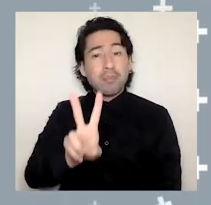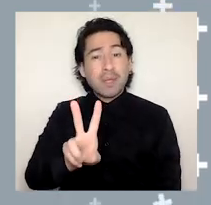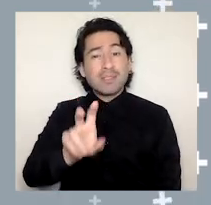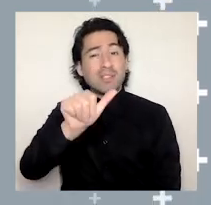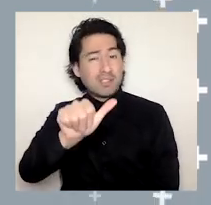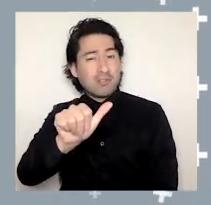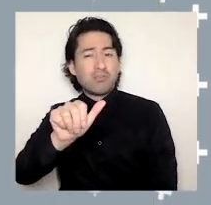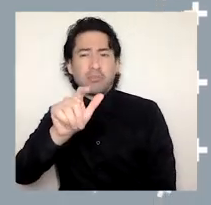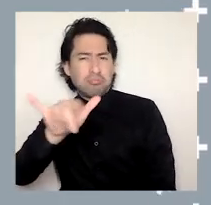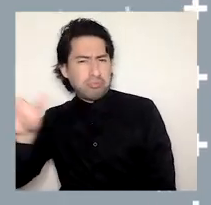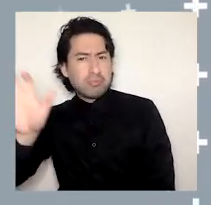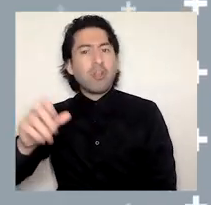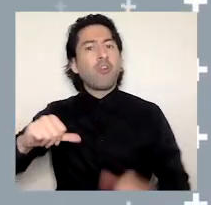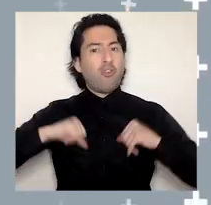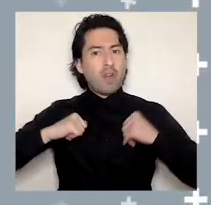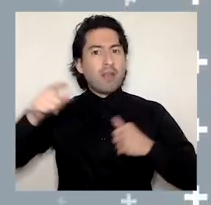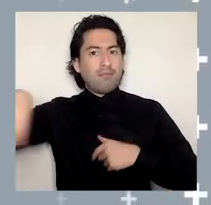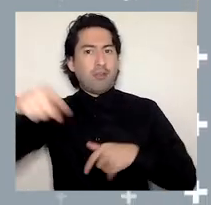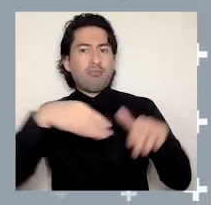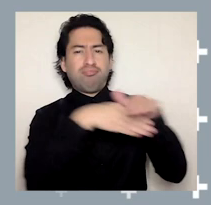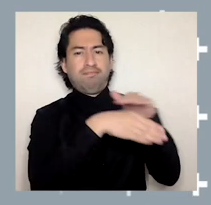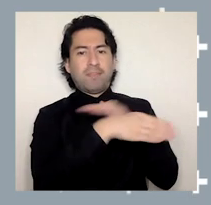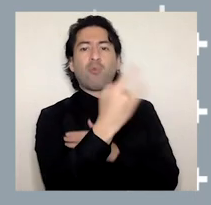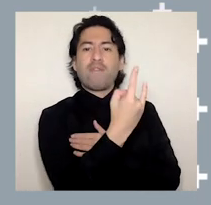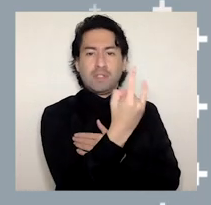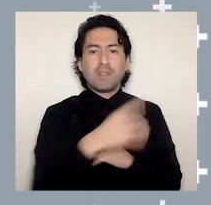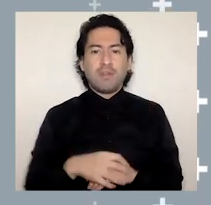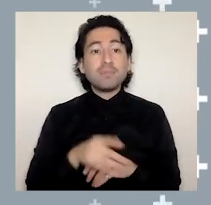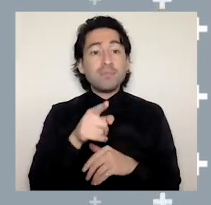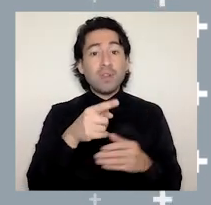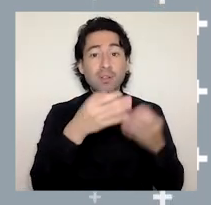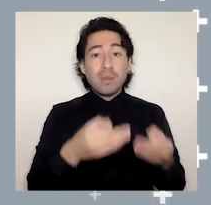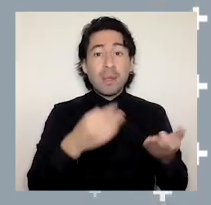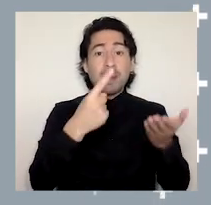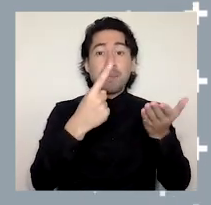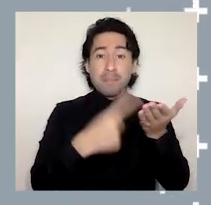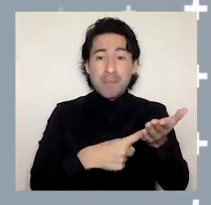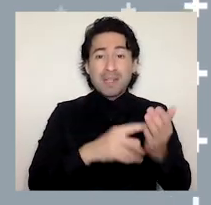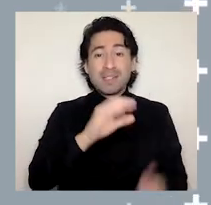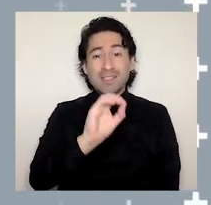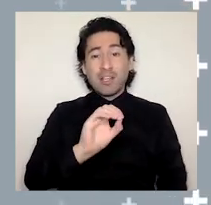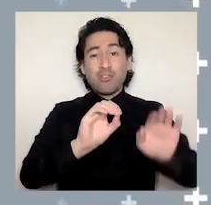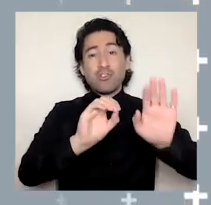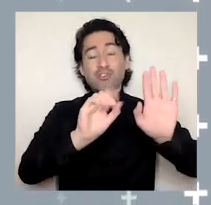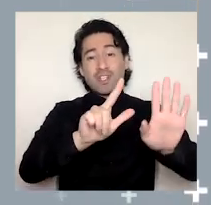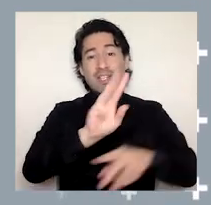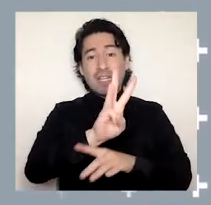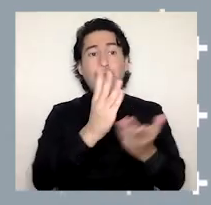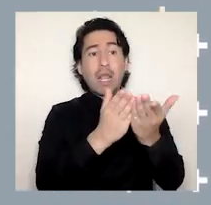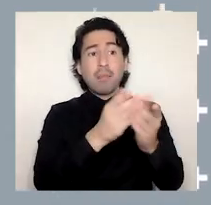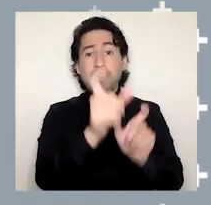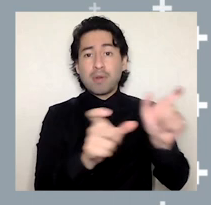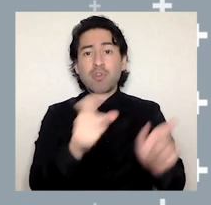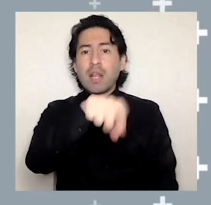a nuestra universidad. Logramos establecer que, de 1.073 postulantes que participaron en las